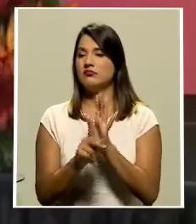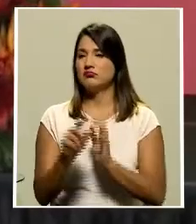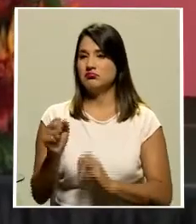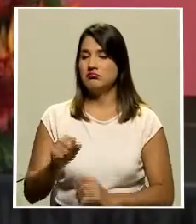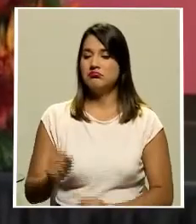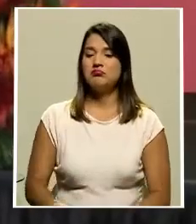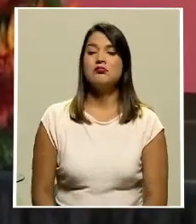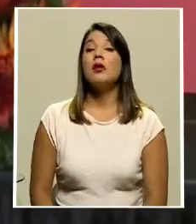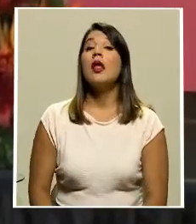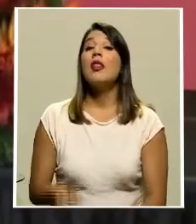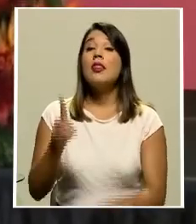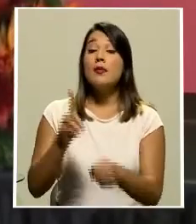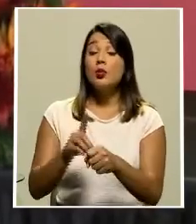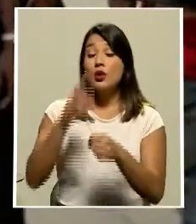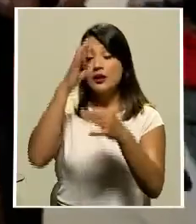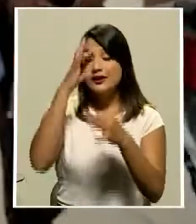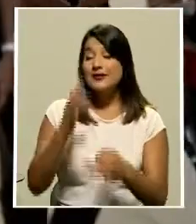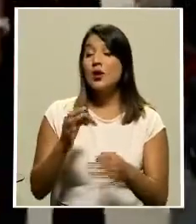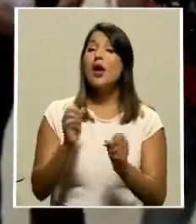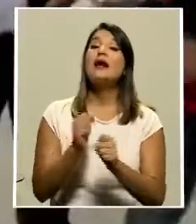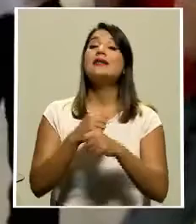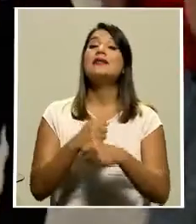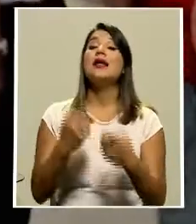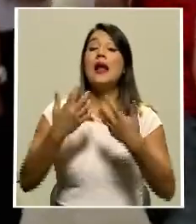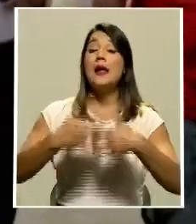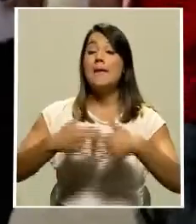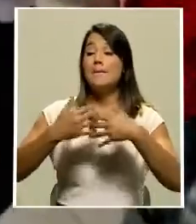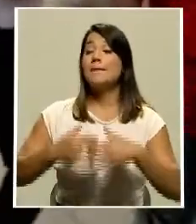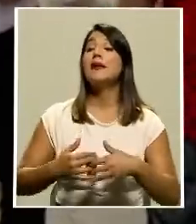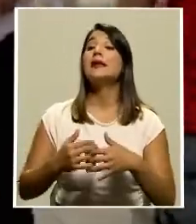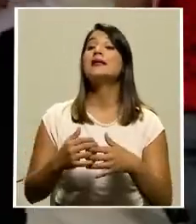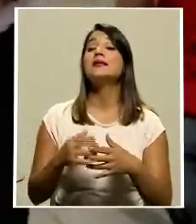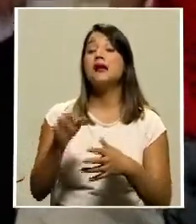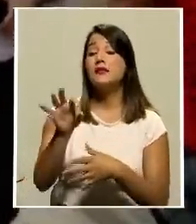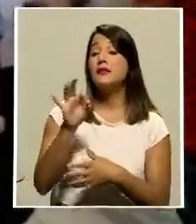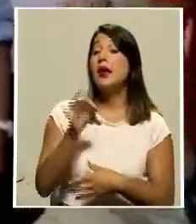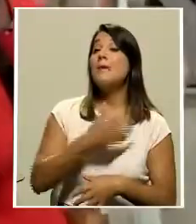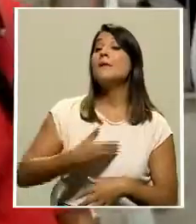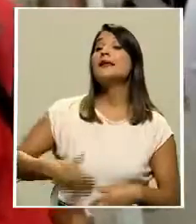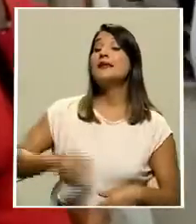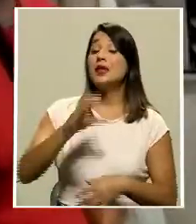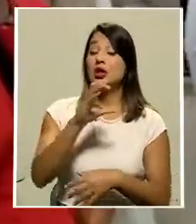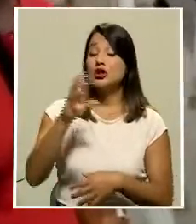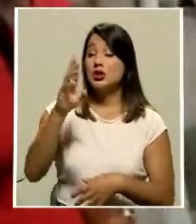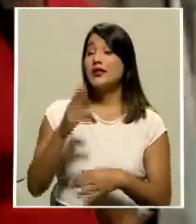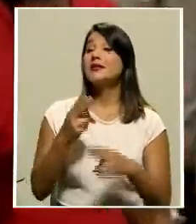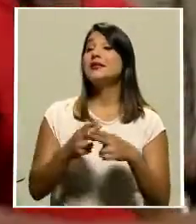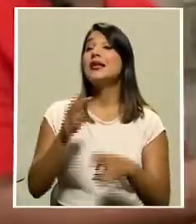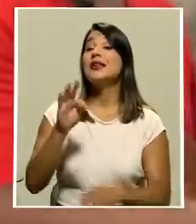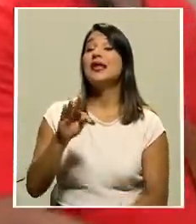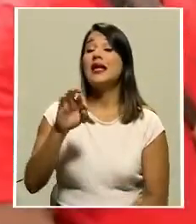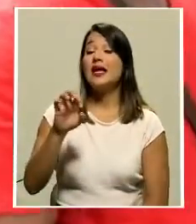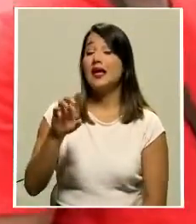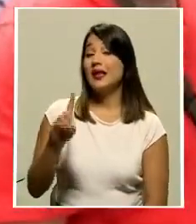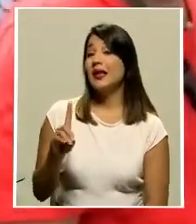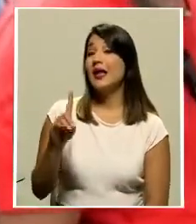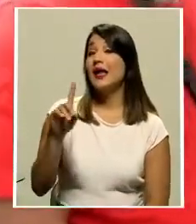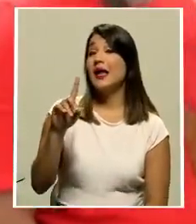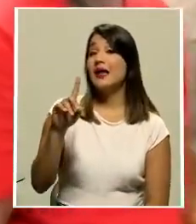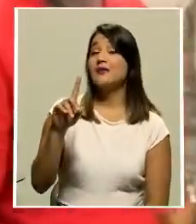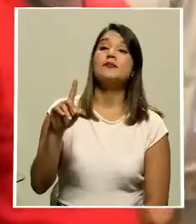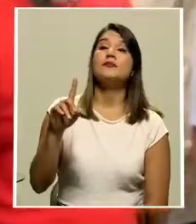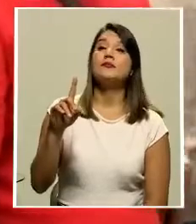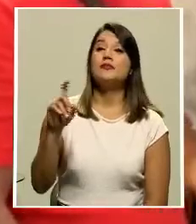los diputados decidieron realizar la comparecencia del presidente de la república Carlos Alvarado por el caso de la UPAD en el plenario